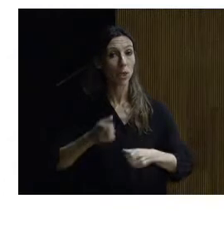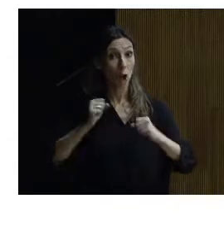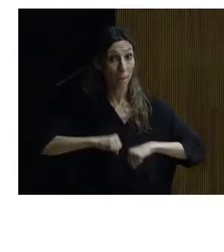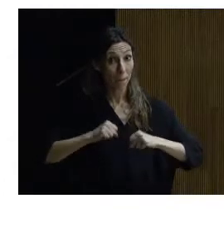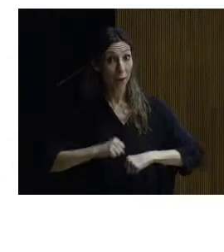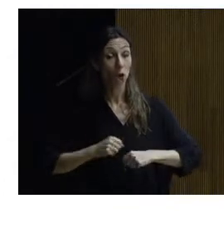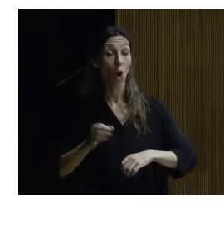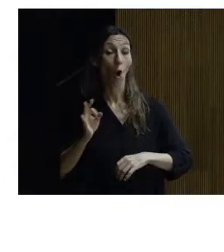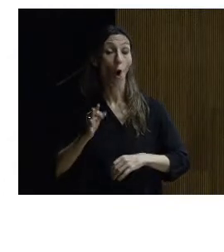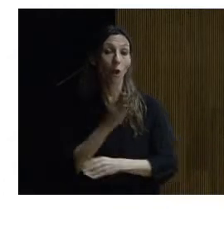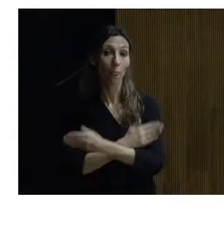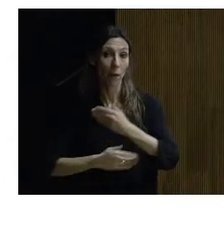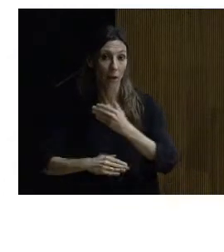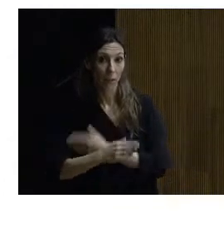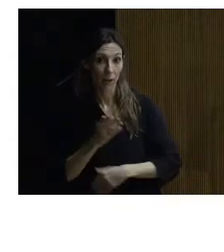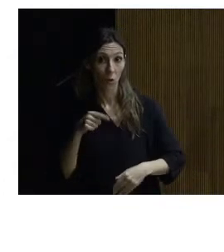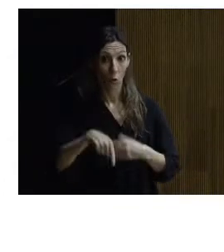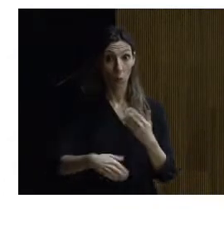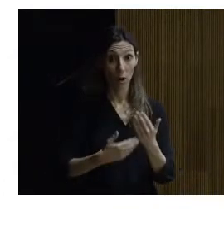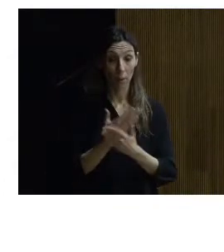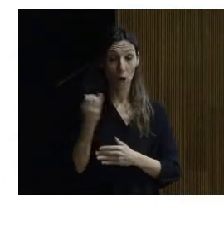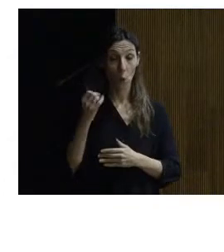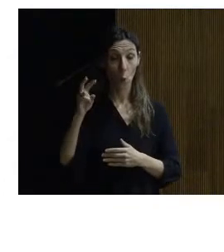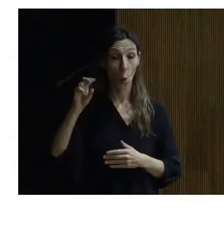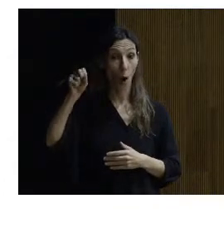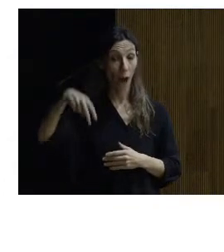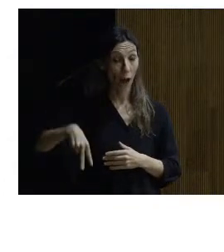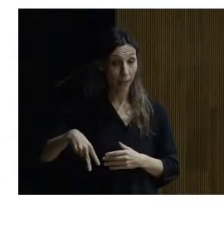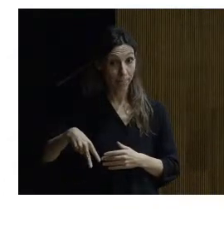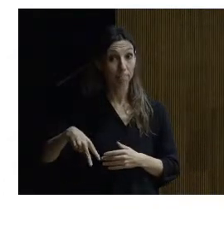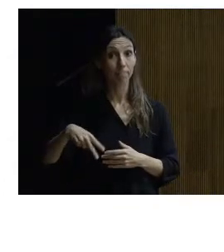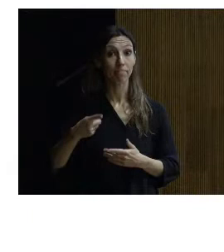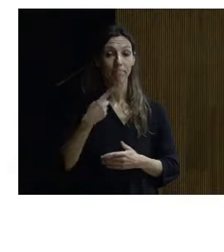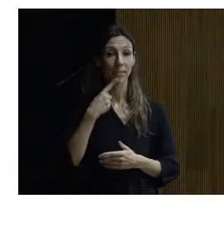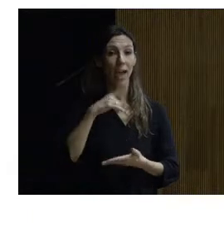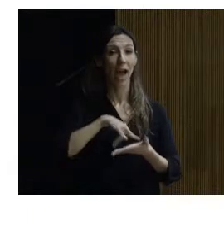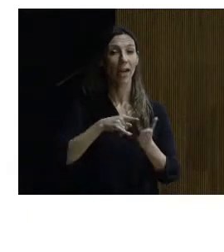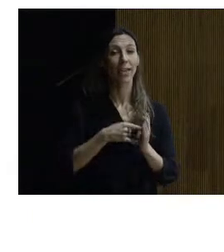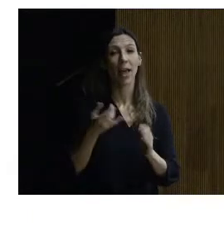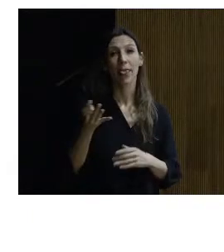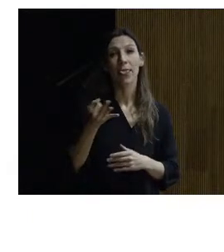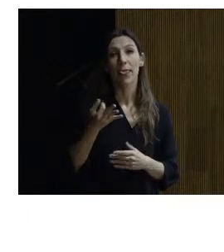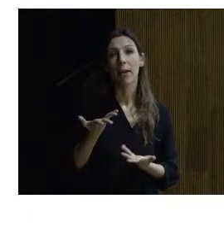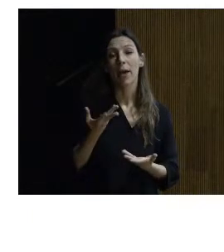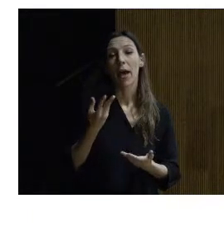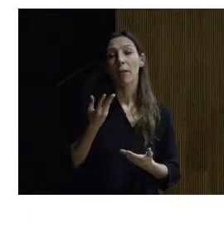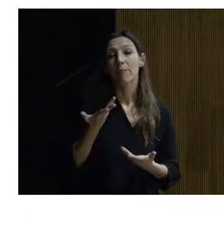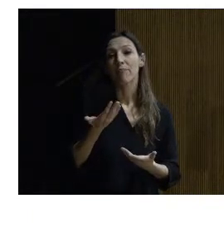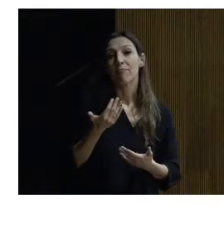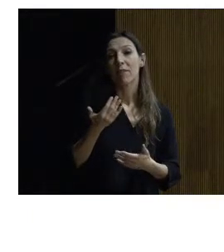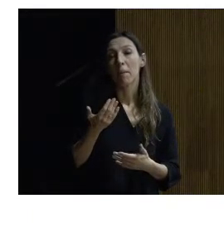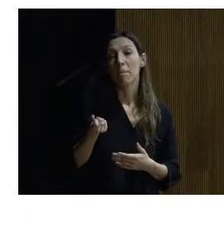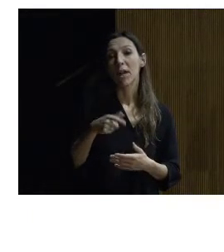con discapacidad esta mañana Juan Navarro decía que los arquitectos tenían que tener una especie de ángel de la guarda